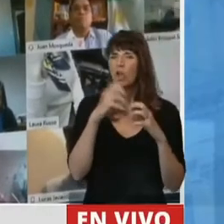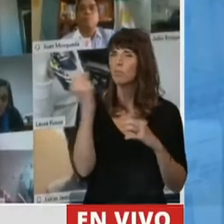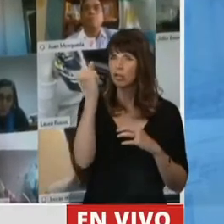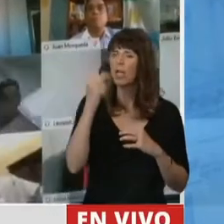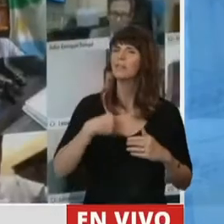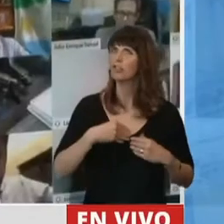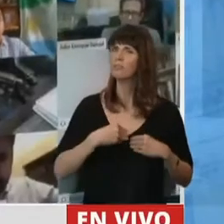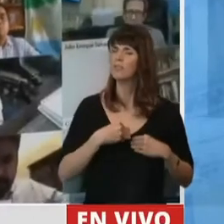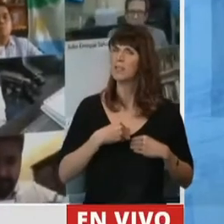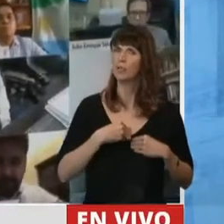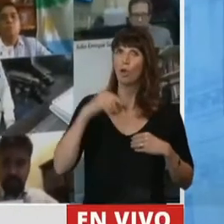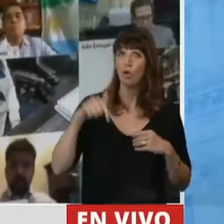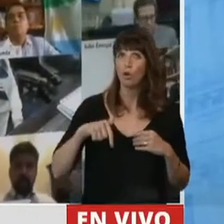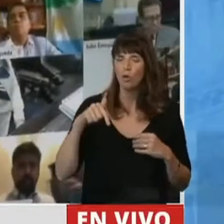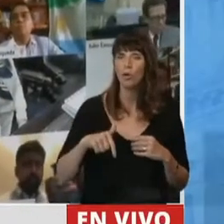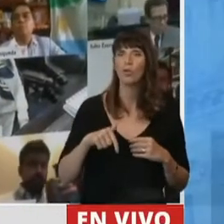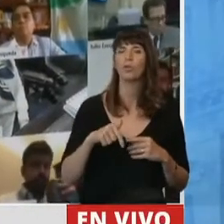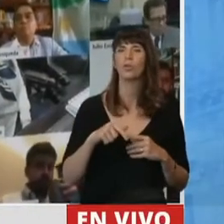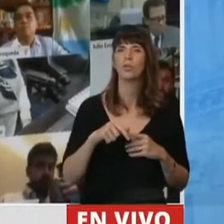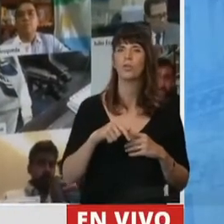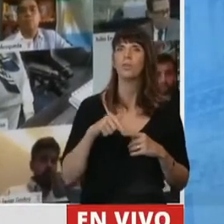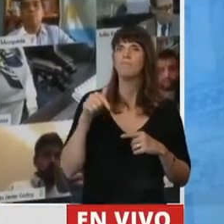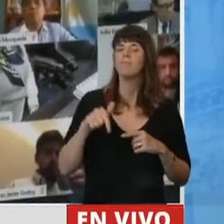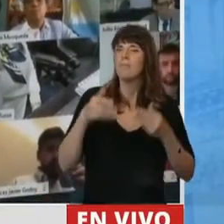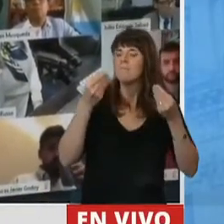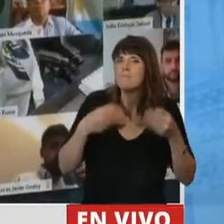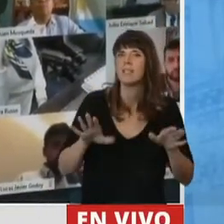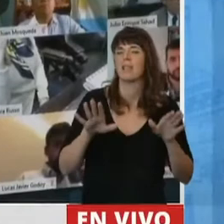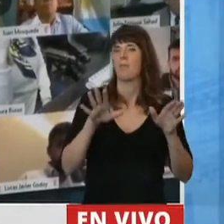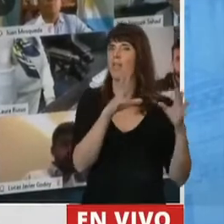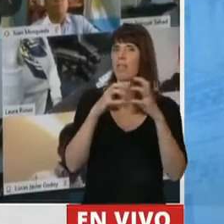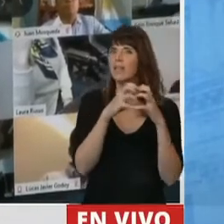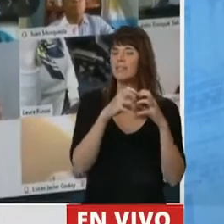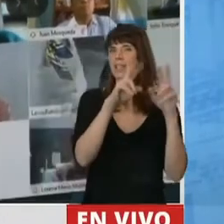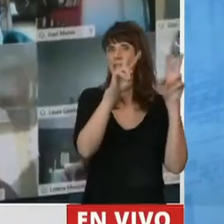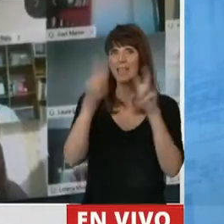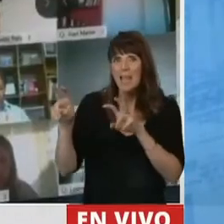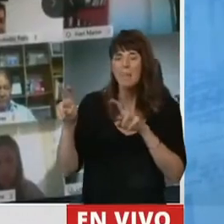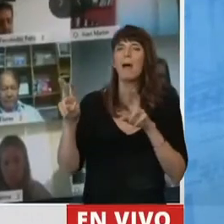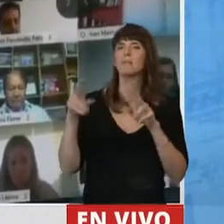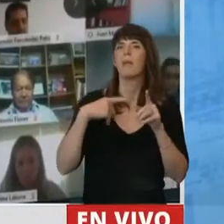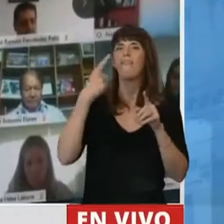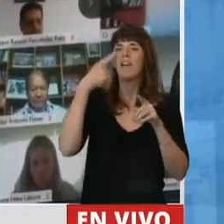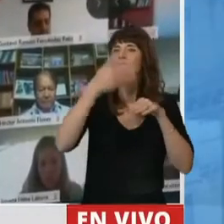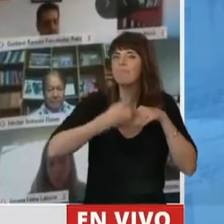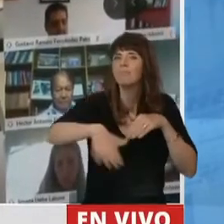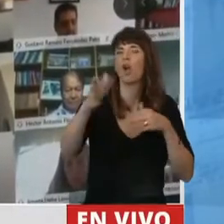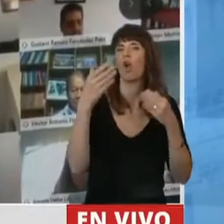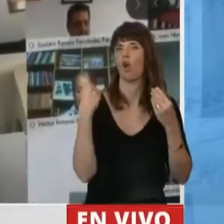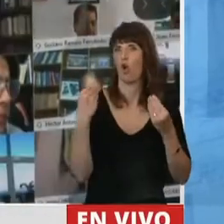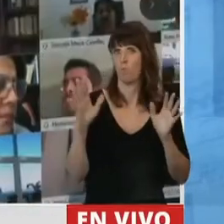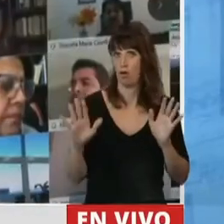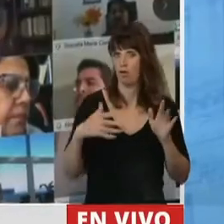Yo siento que es una sesión donde estamos, de alguna manera, comenzando a discutir aquellos temas que tienen que ver con cómo vamos a transitar el futuro, el futuro